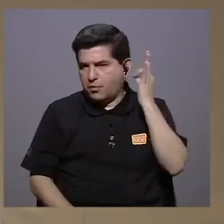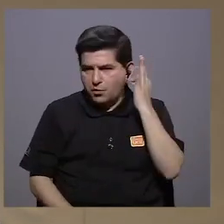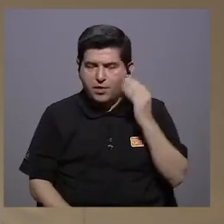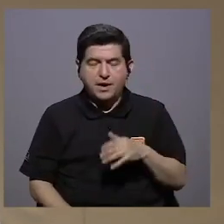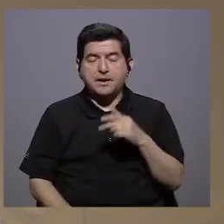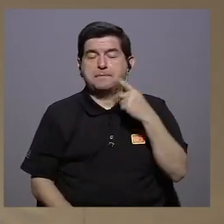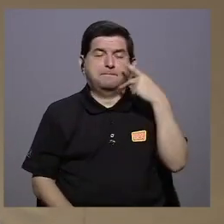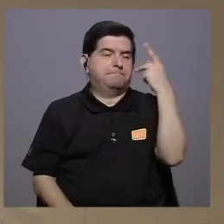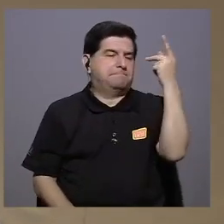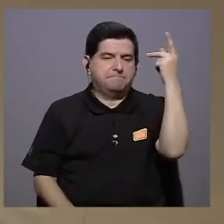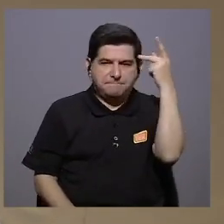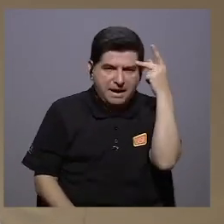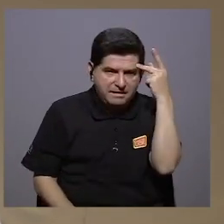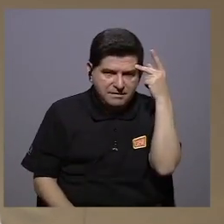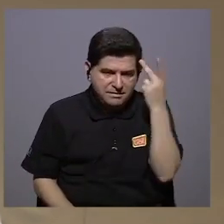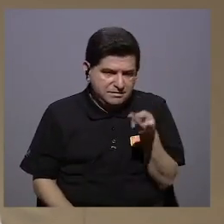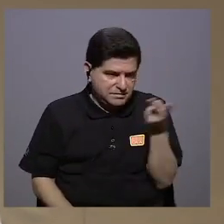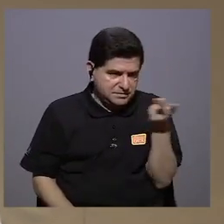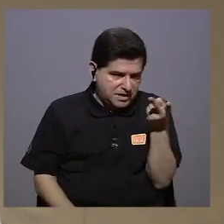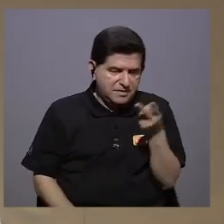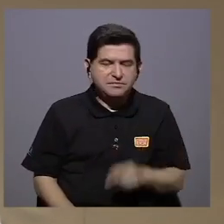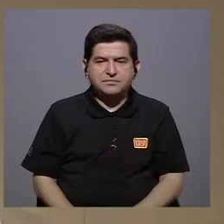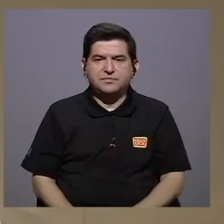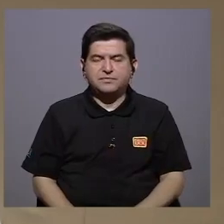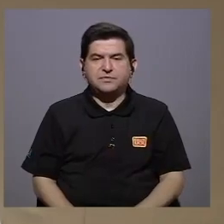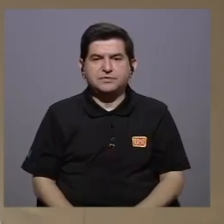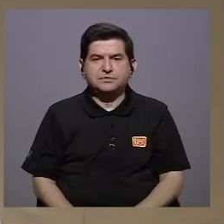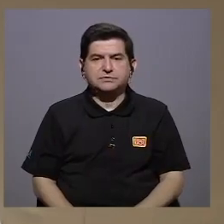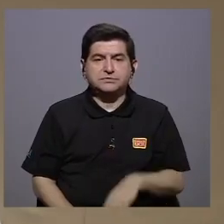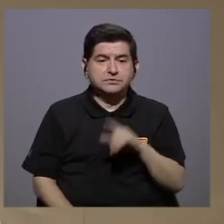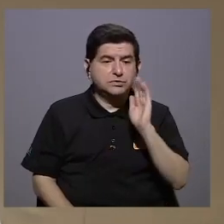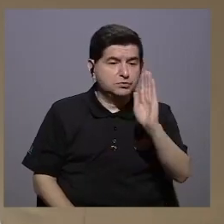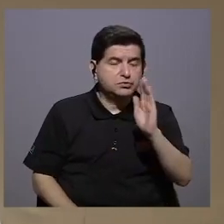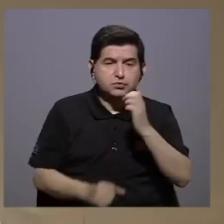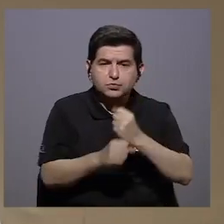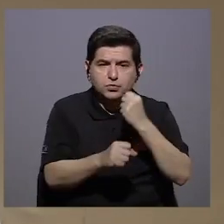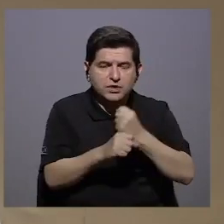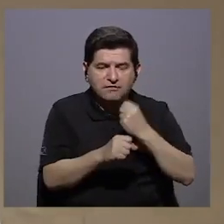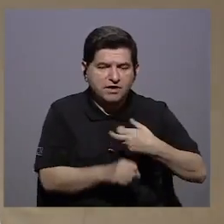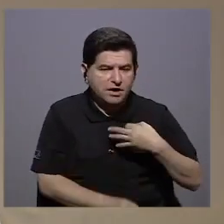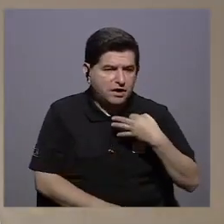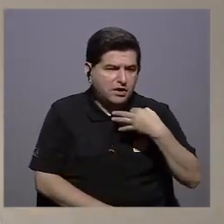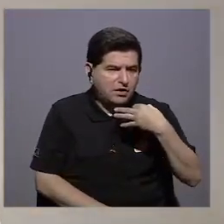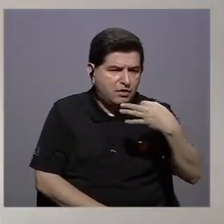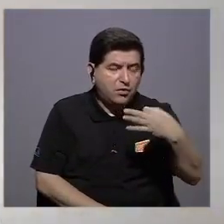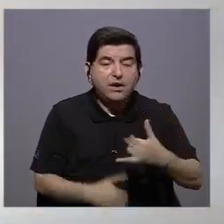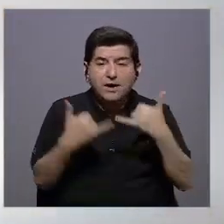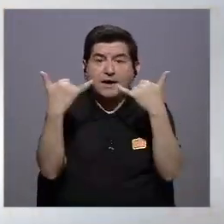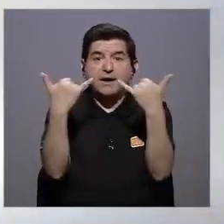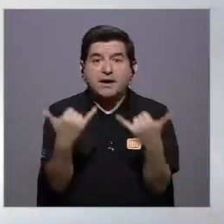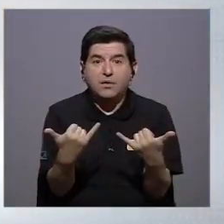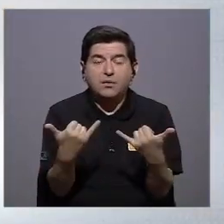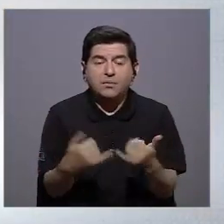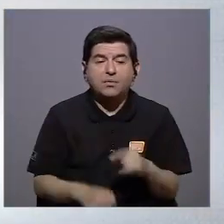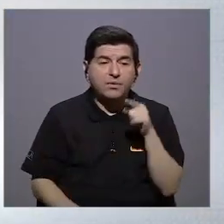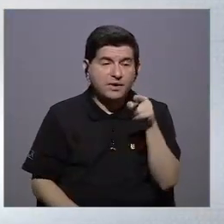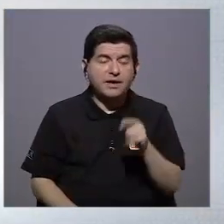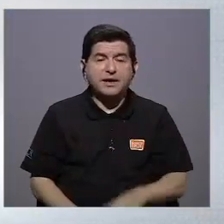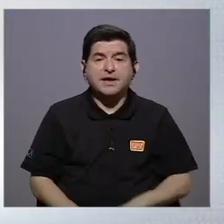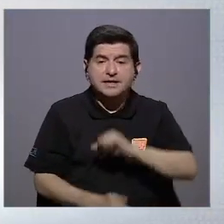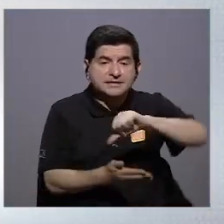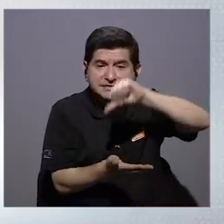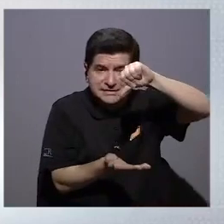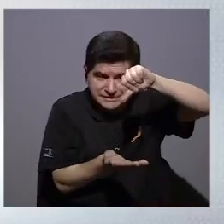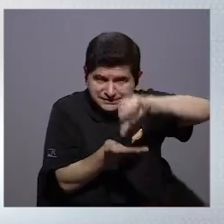los padres de familia, sistemáticamente hacen sus labores cotidianas hoy en ese